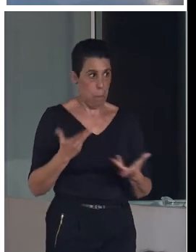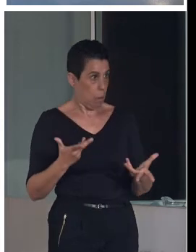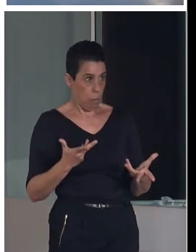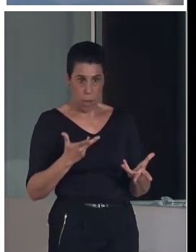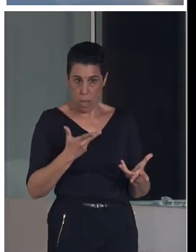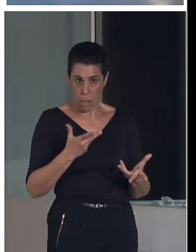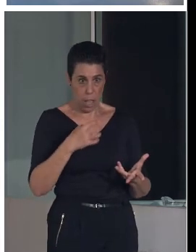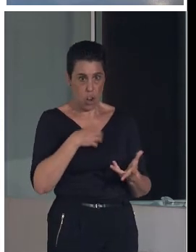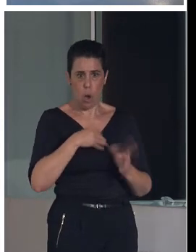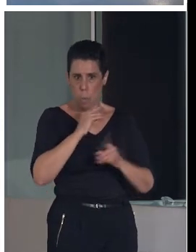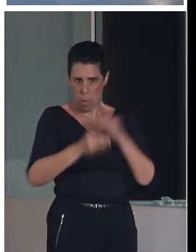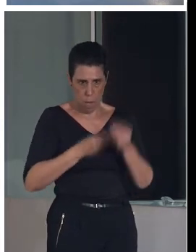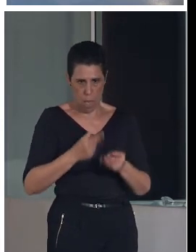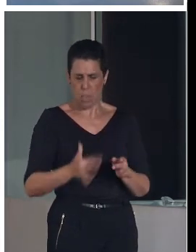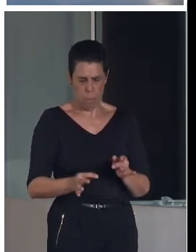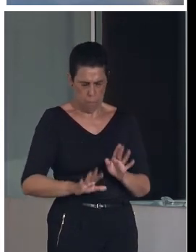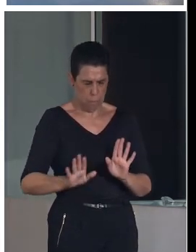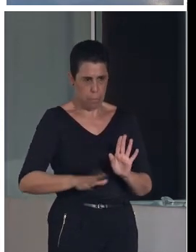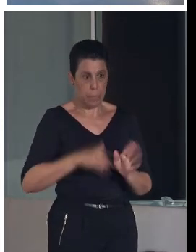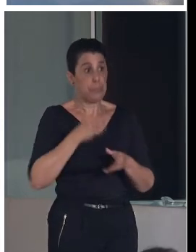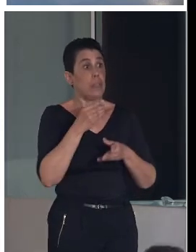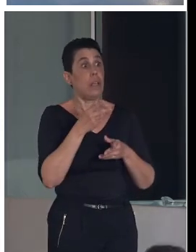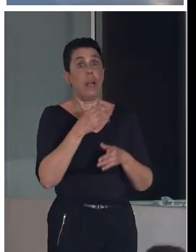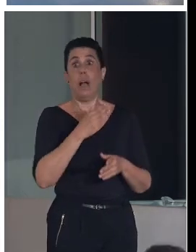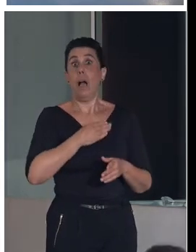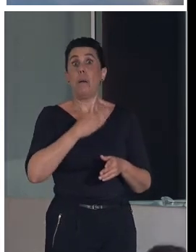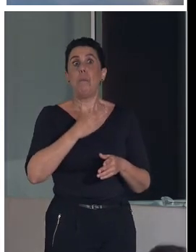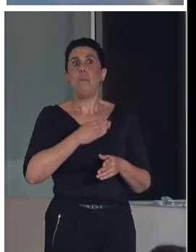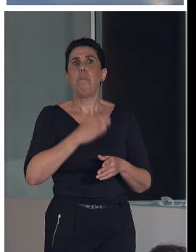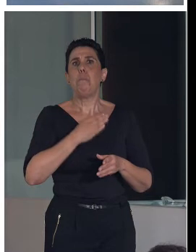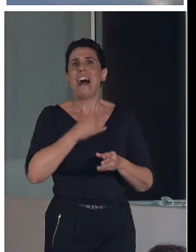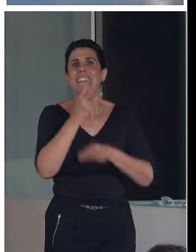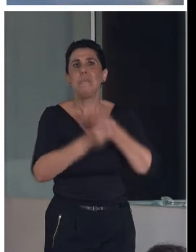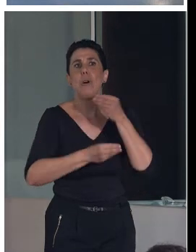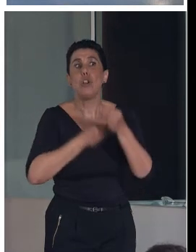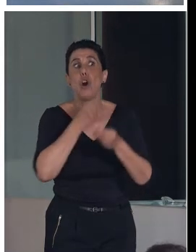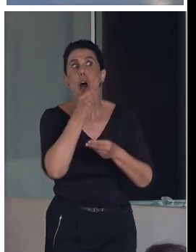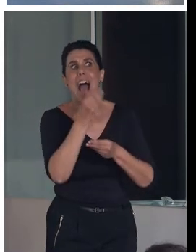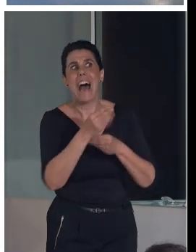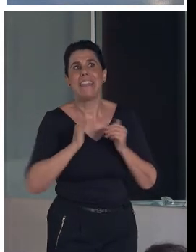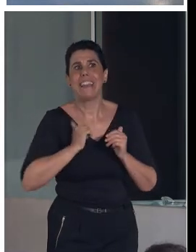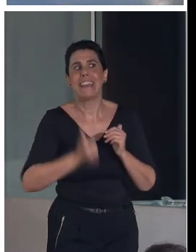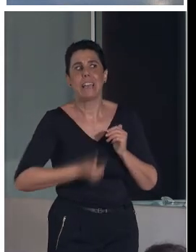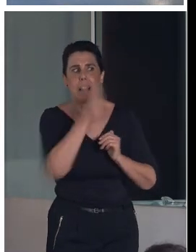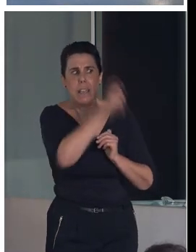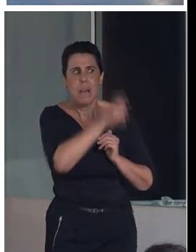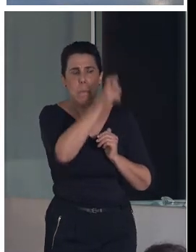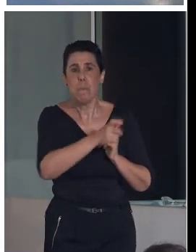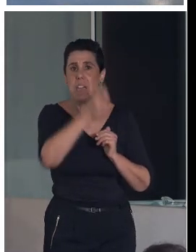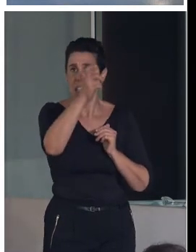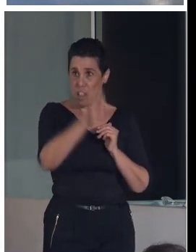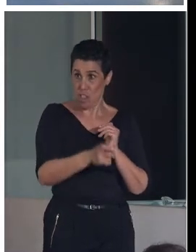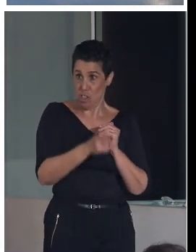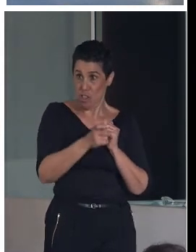eso. La experiencia, o sea, el patrimonio se construye entre las personas y la propia explicación, la propia accesibilidad